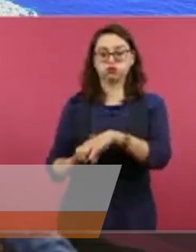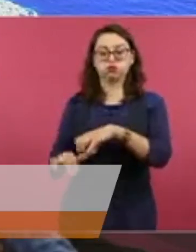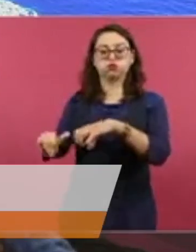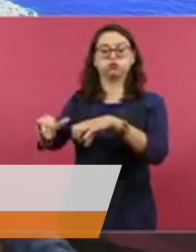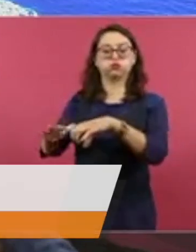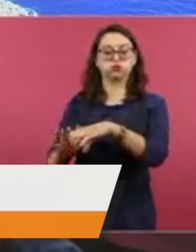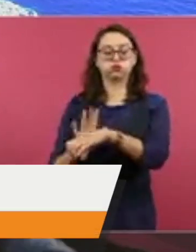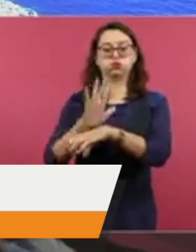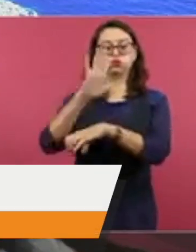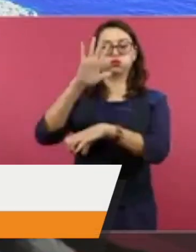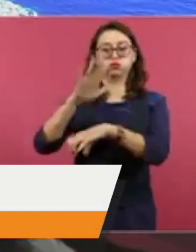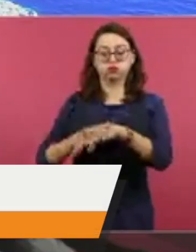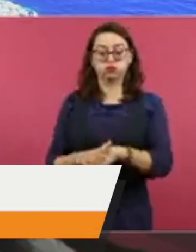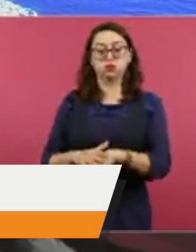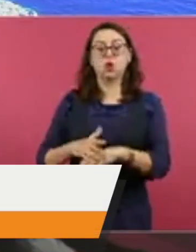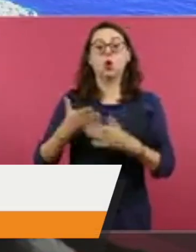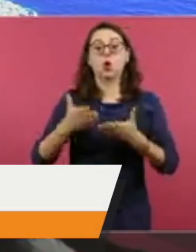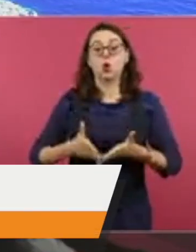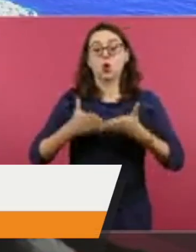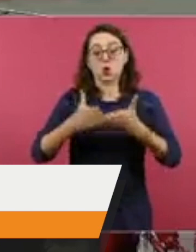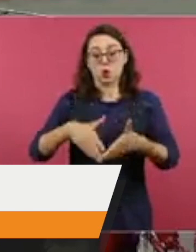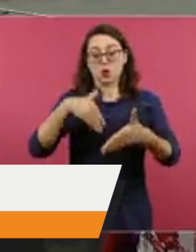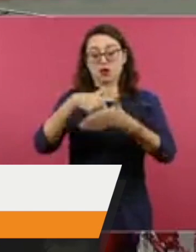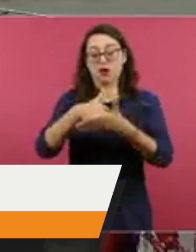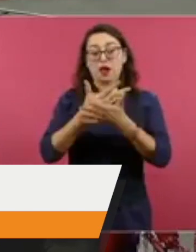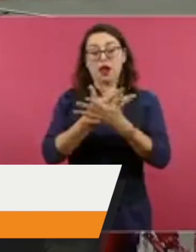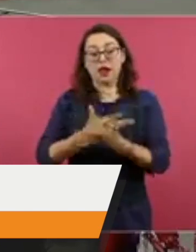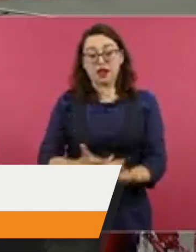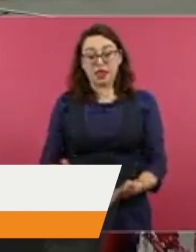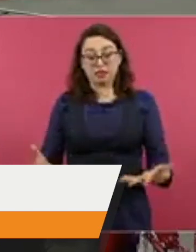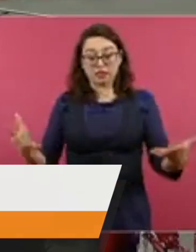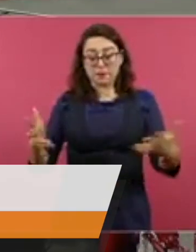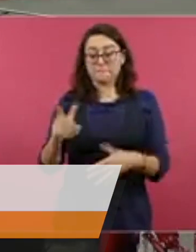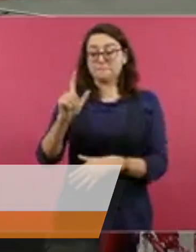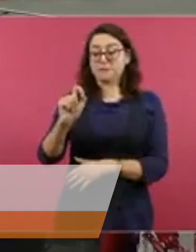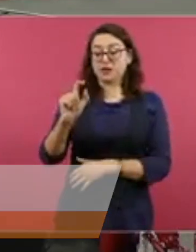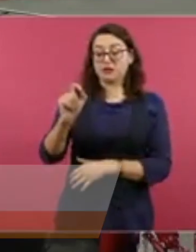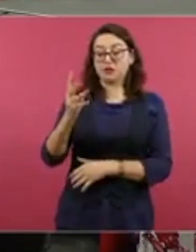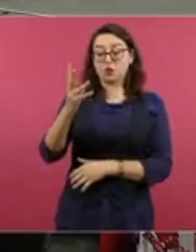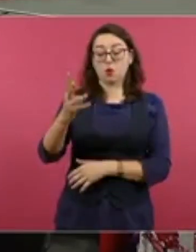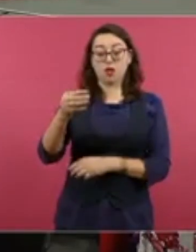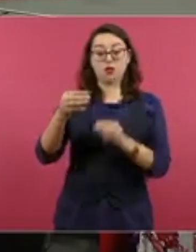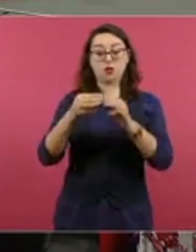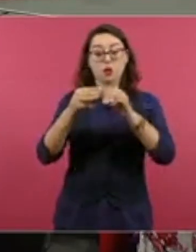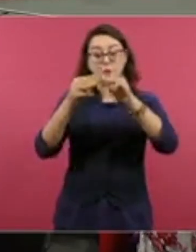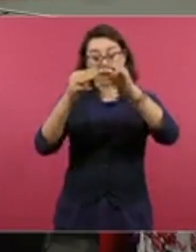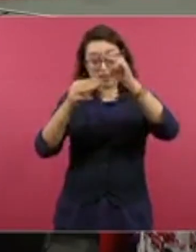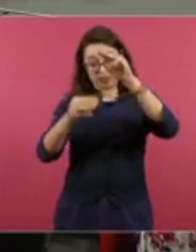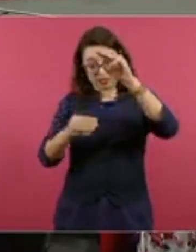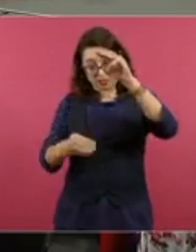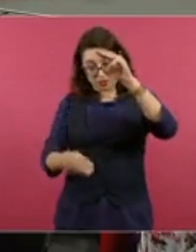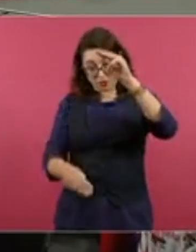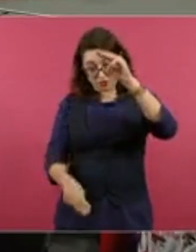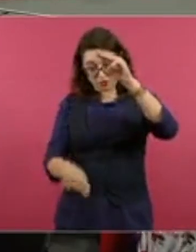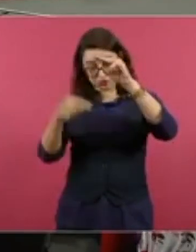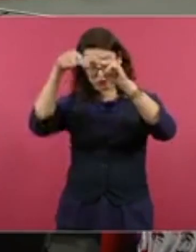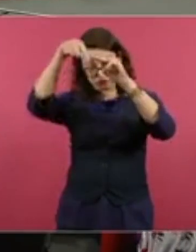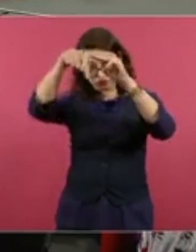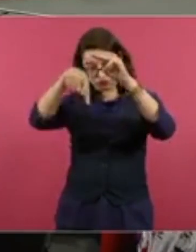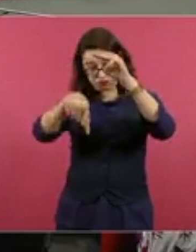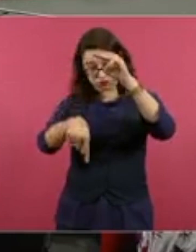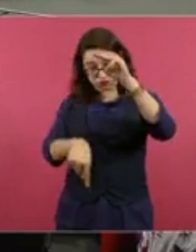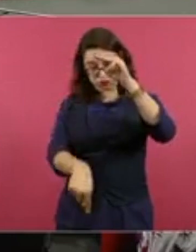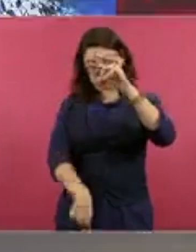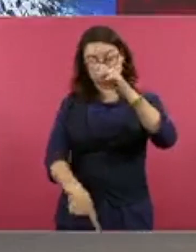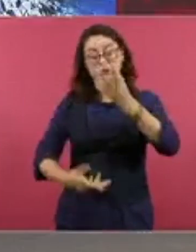con veinticuatro metros de profundidad, calado. Va a ser un puerto